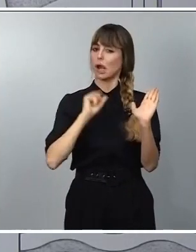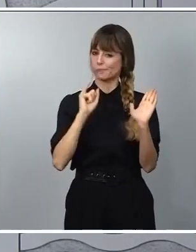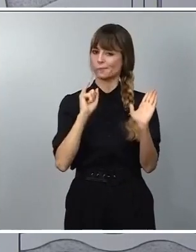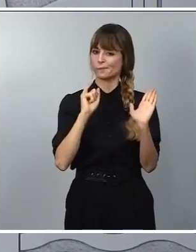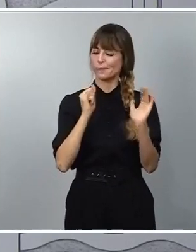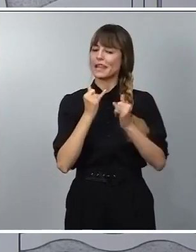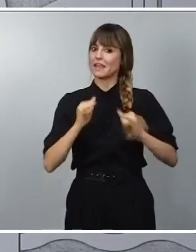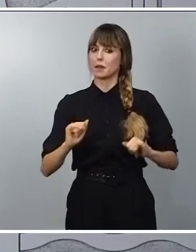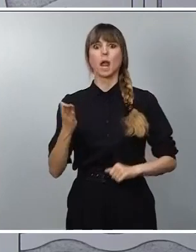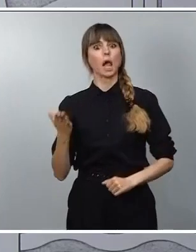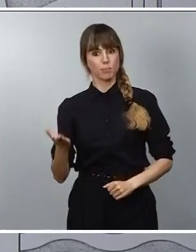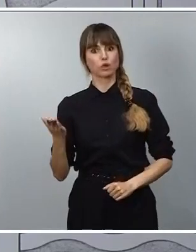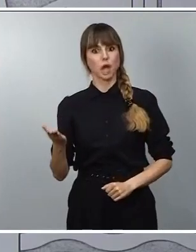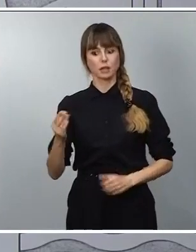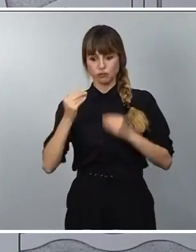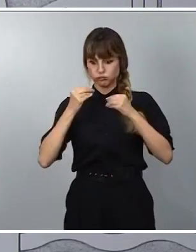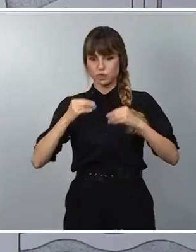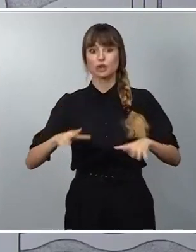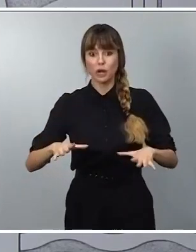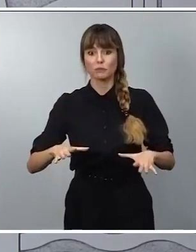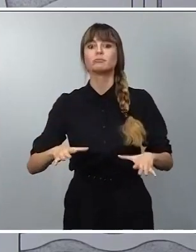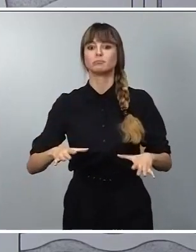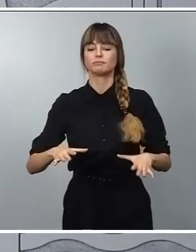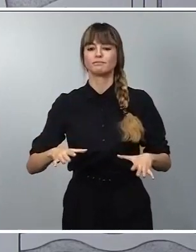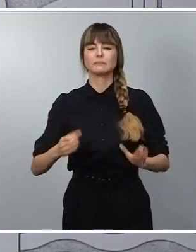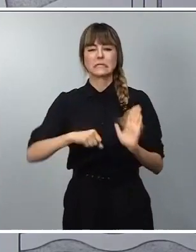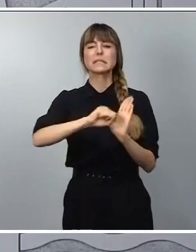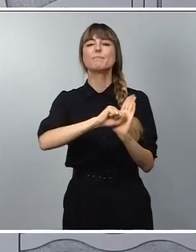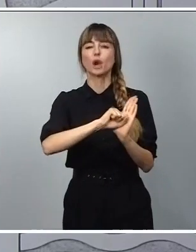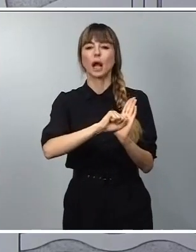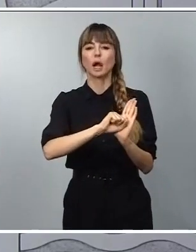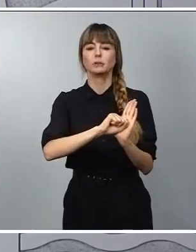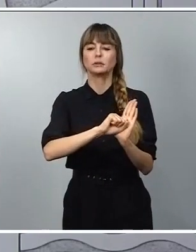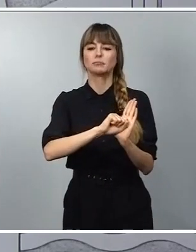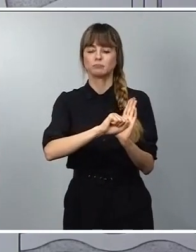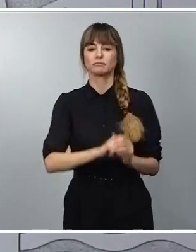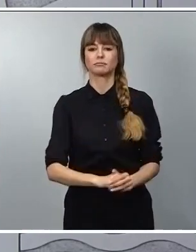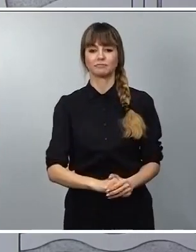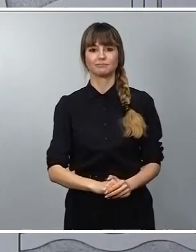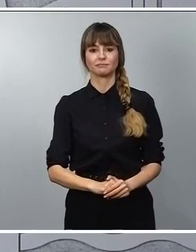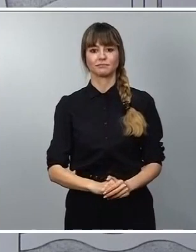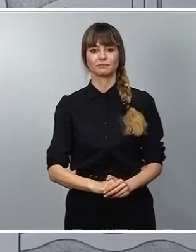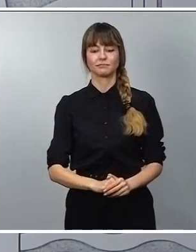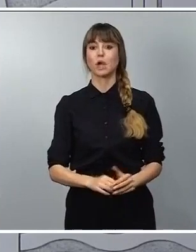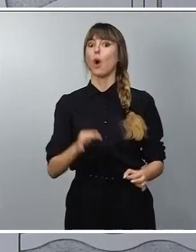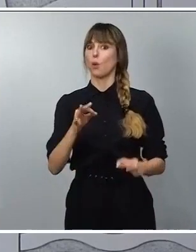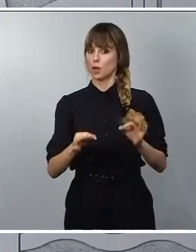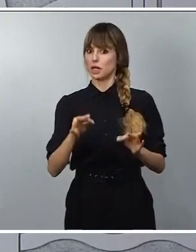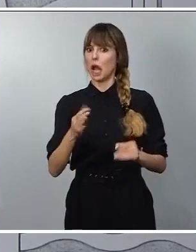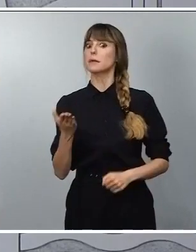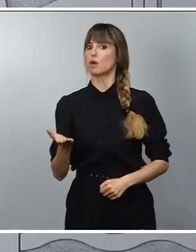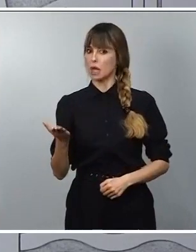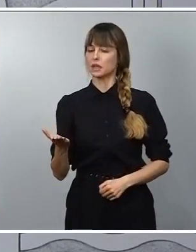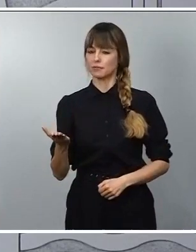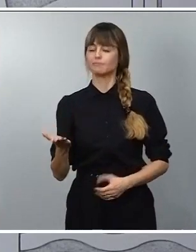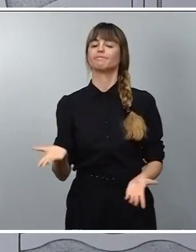ceremonia de gran trascendencia histórica, simbólica y, desde luego, también con una dimensión jurídica importante. Así